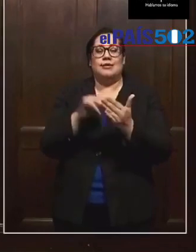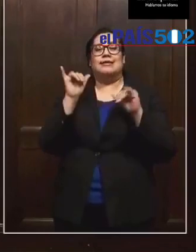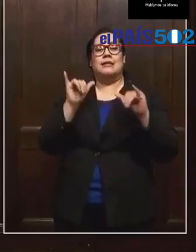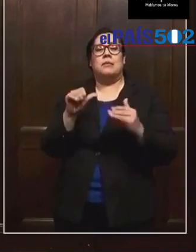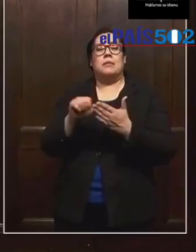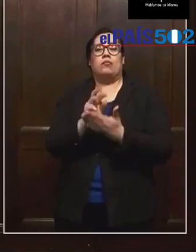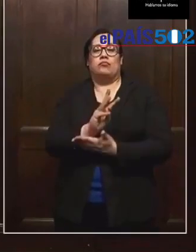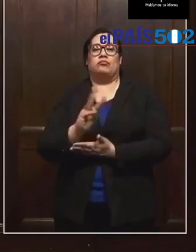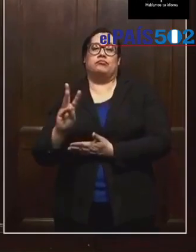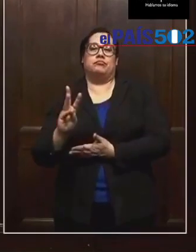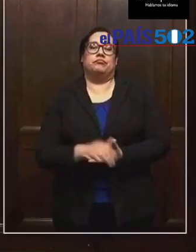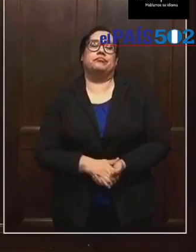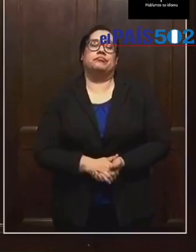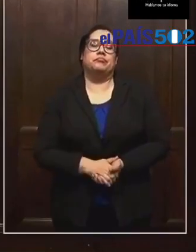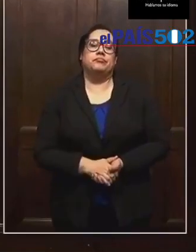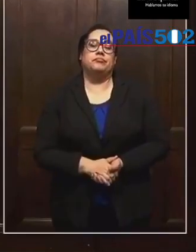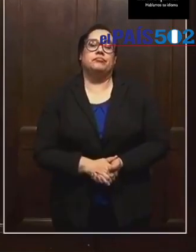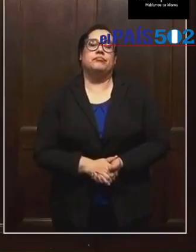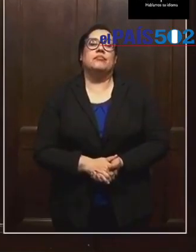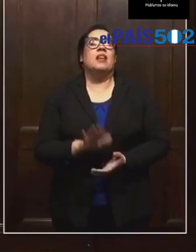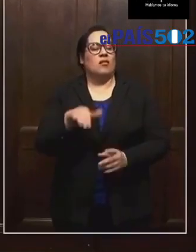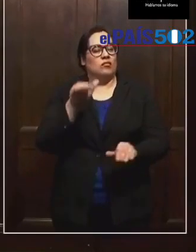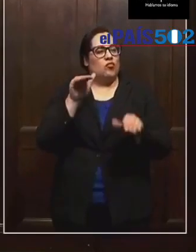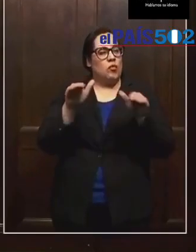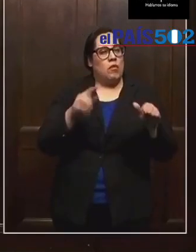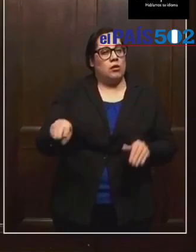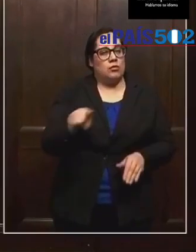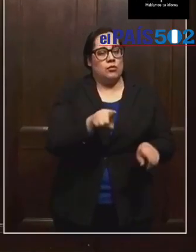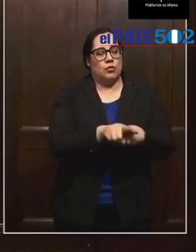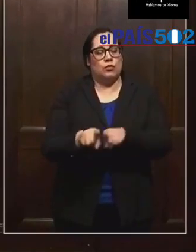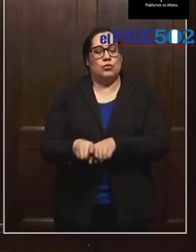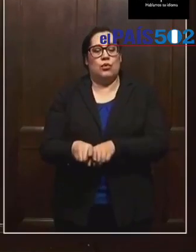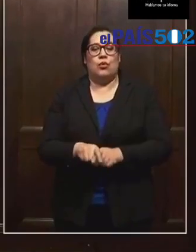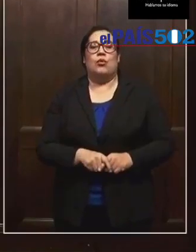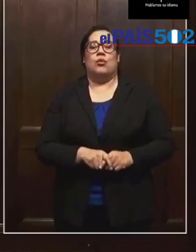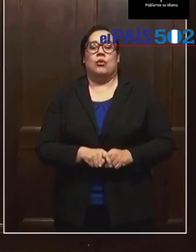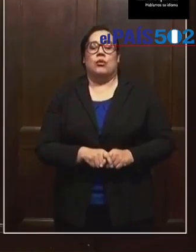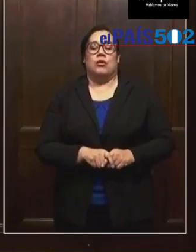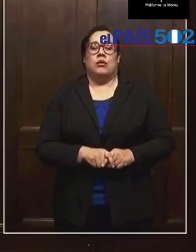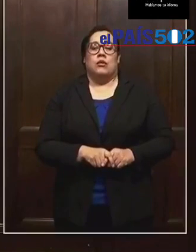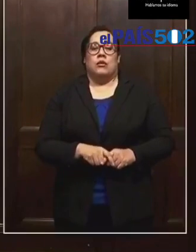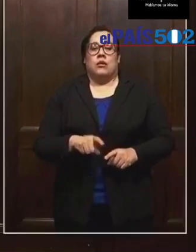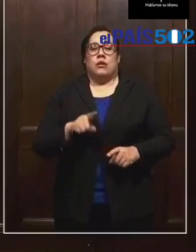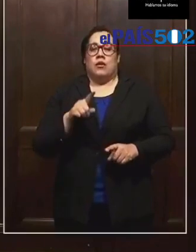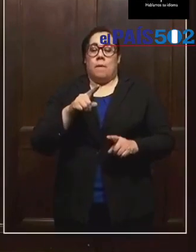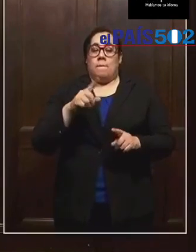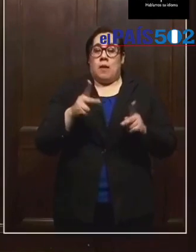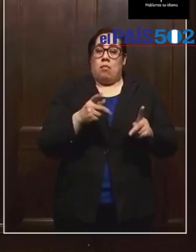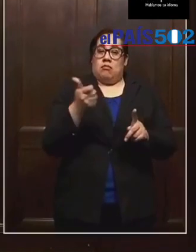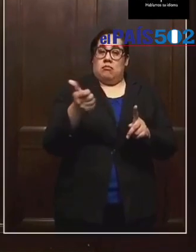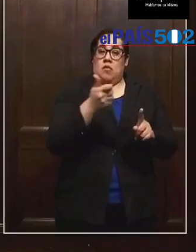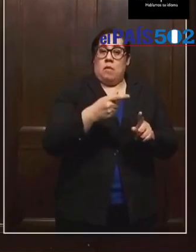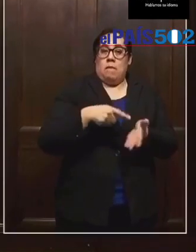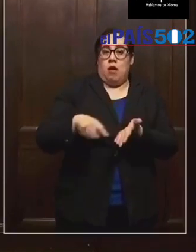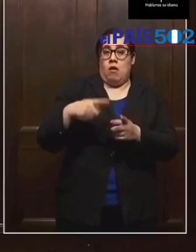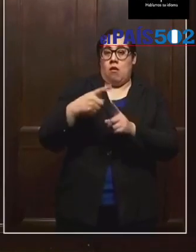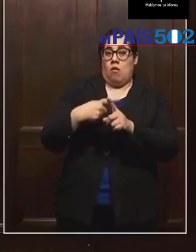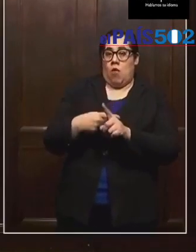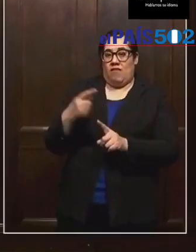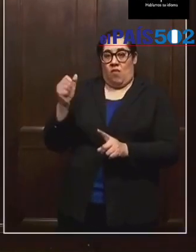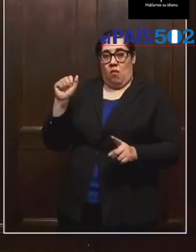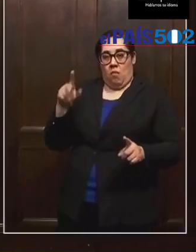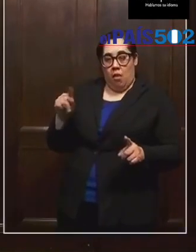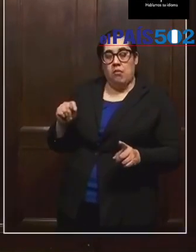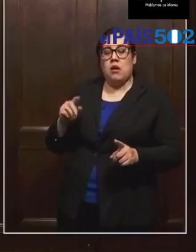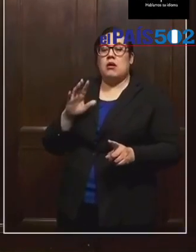web. Les recuerdo también a los inquilinos que le avise por escrito al